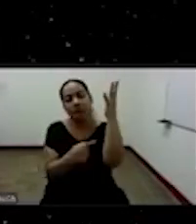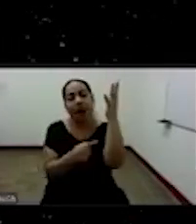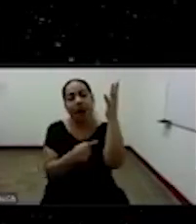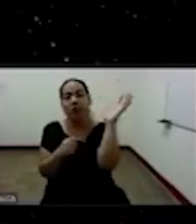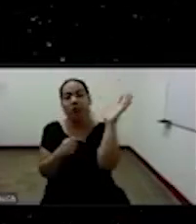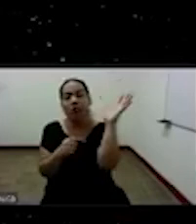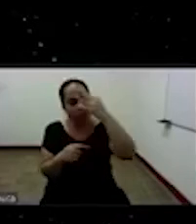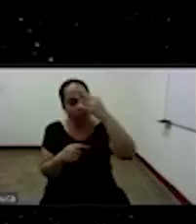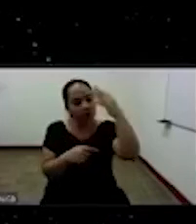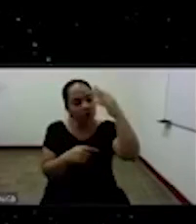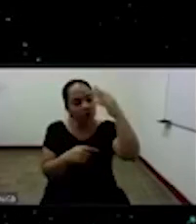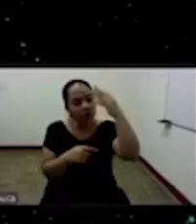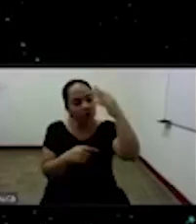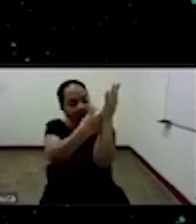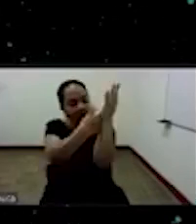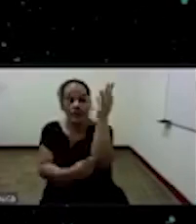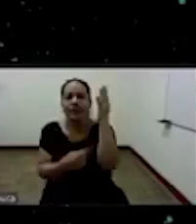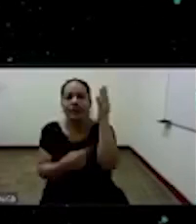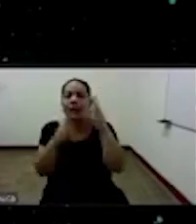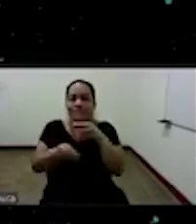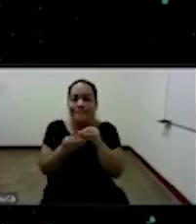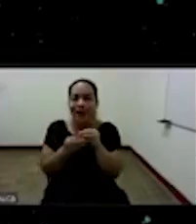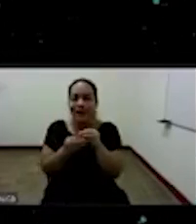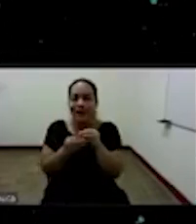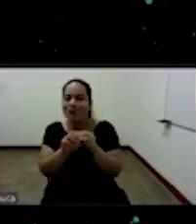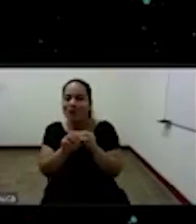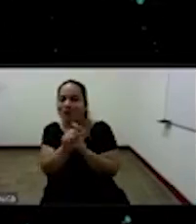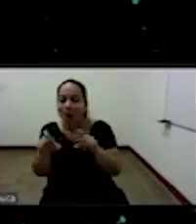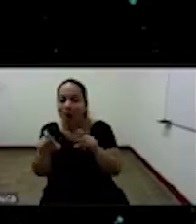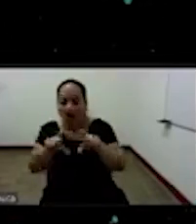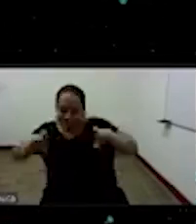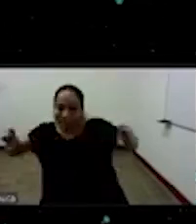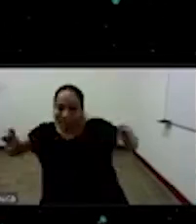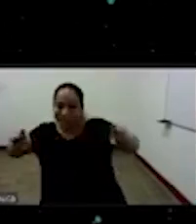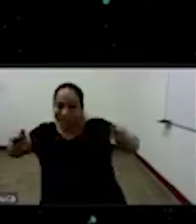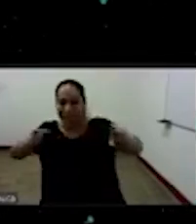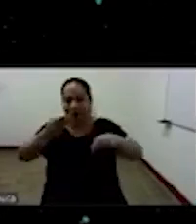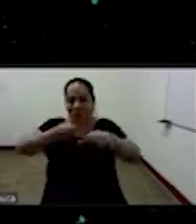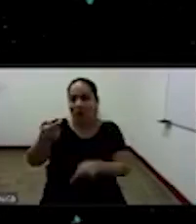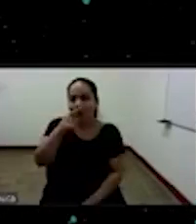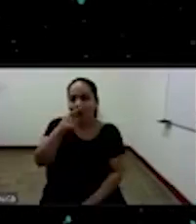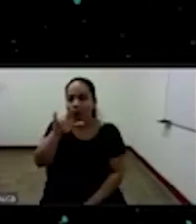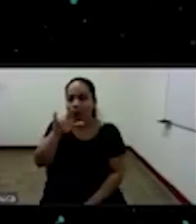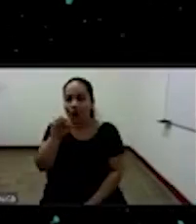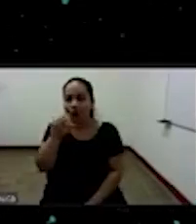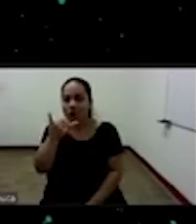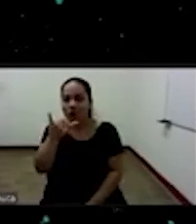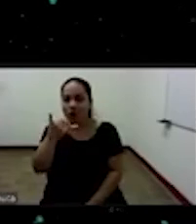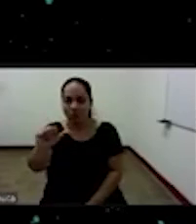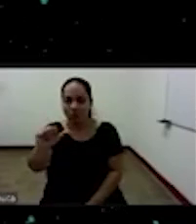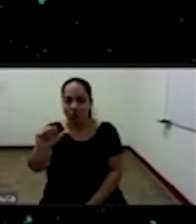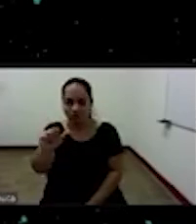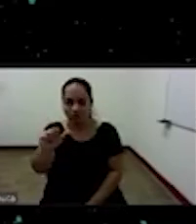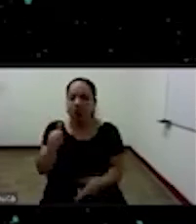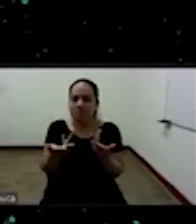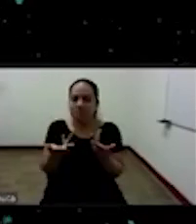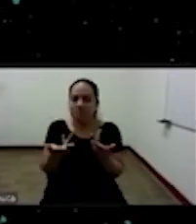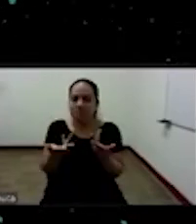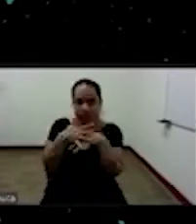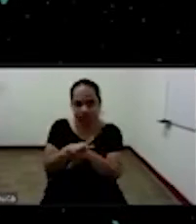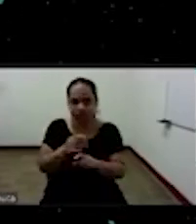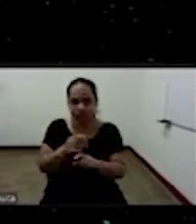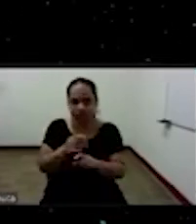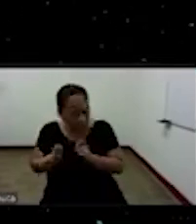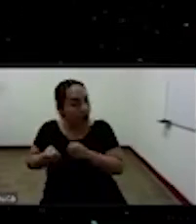de de Guadúa ¿no? y que y que la articulación de todos estos elementos generan pues cierto sonido